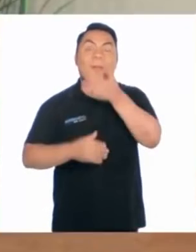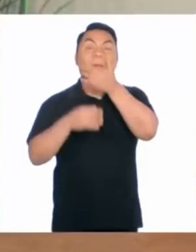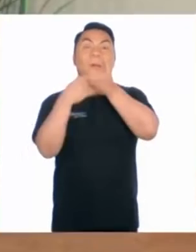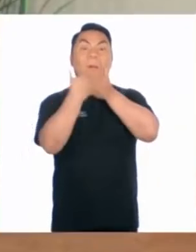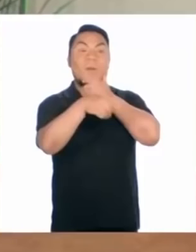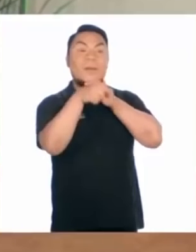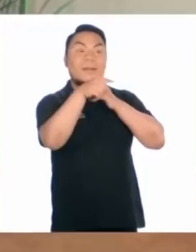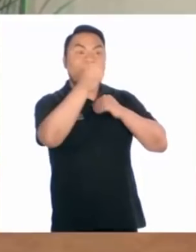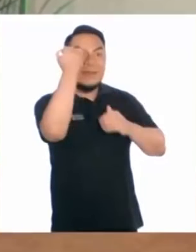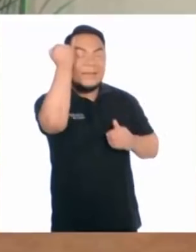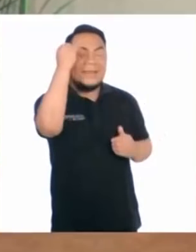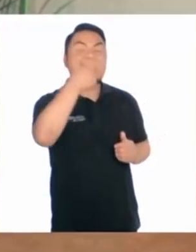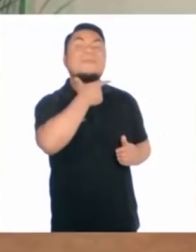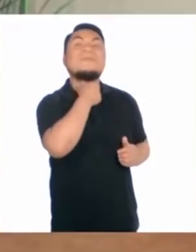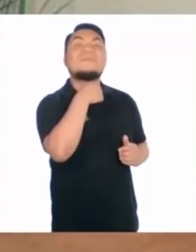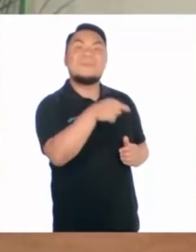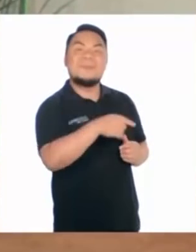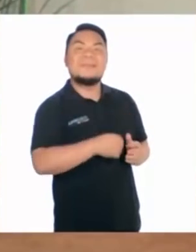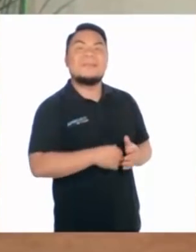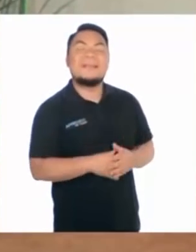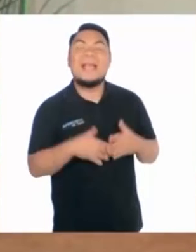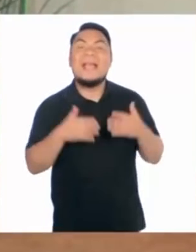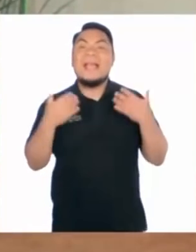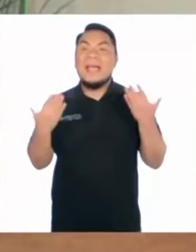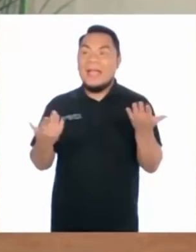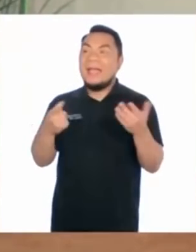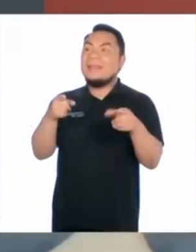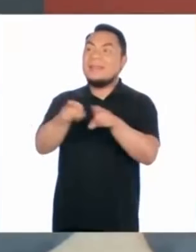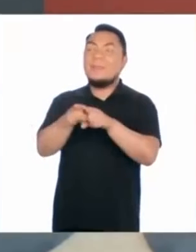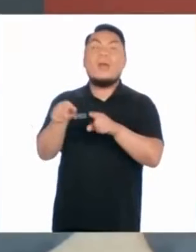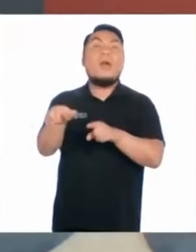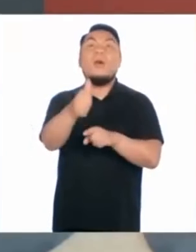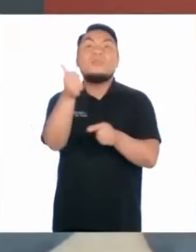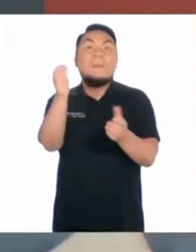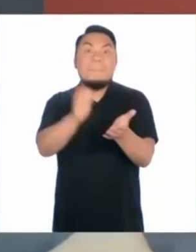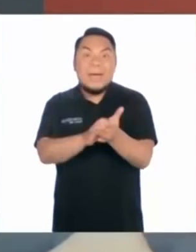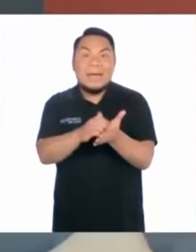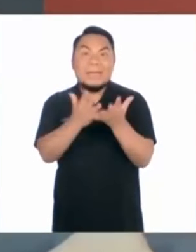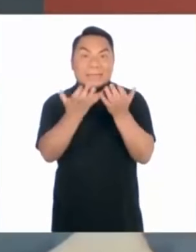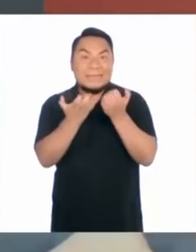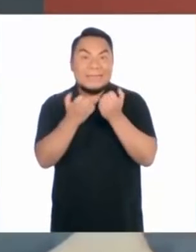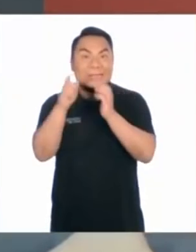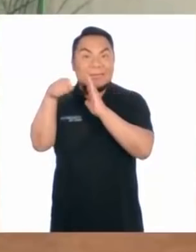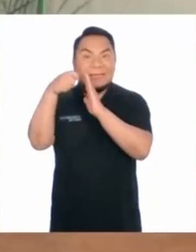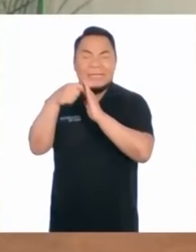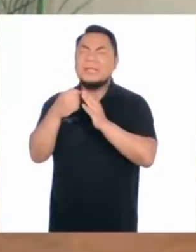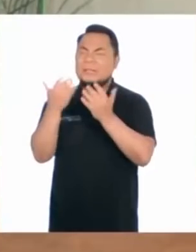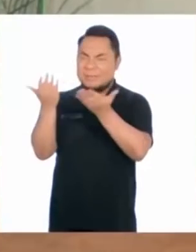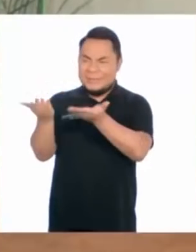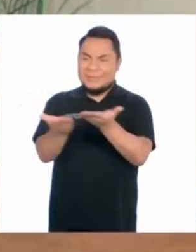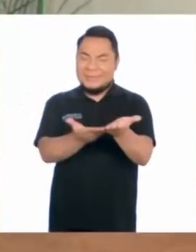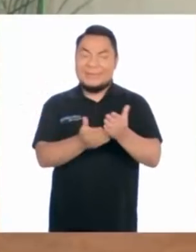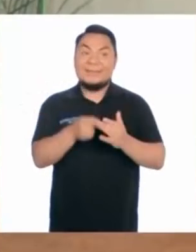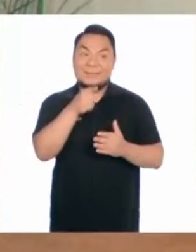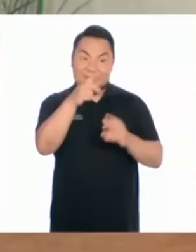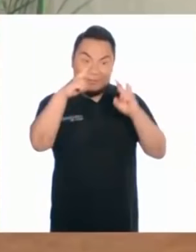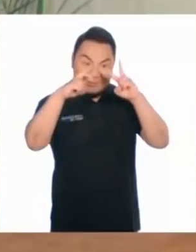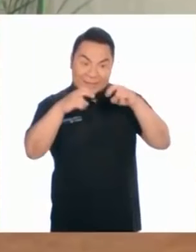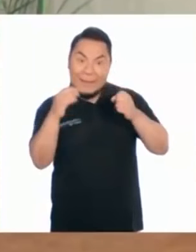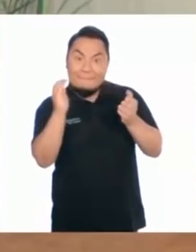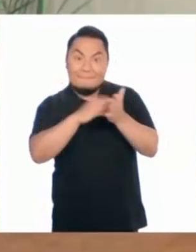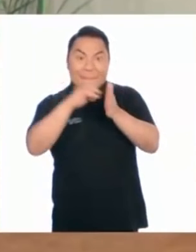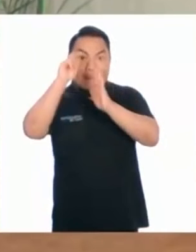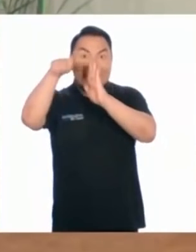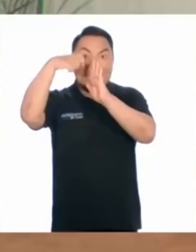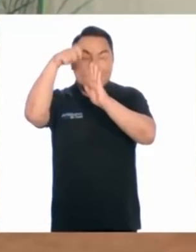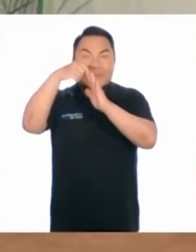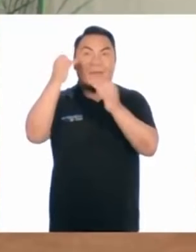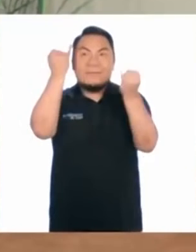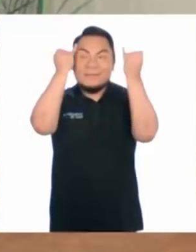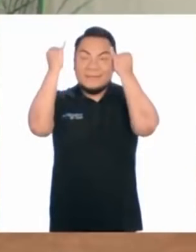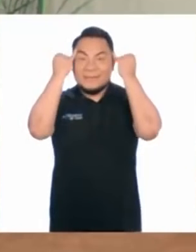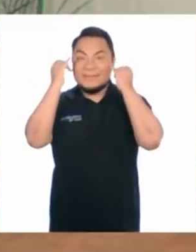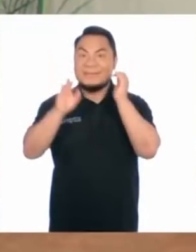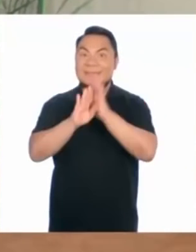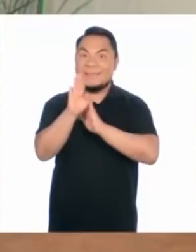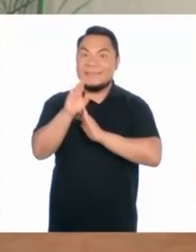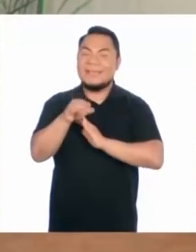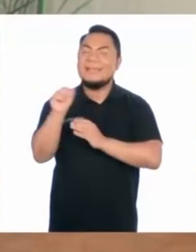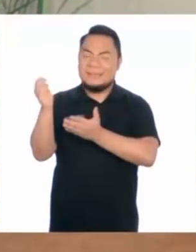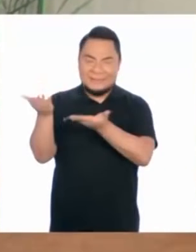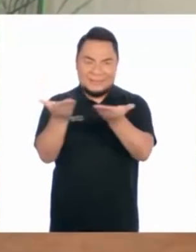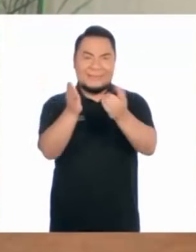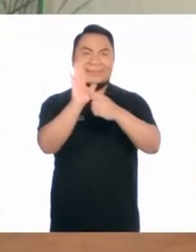¡Me gusta esta idea! ¡Ah! ¿Podemos tener una más? ¡Por supuesto! Seguro has estado buscando más videos, ¿no?